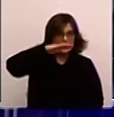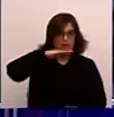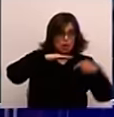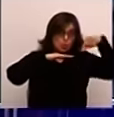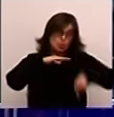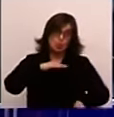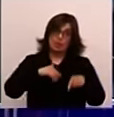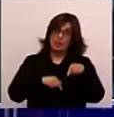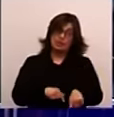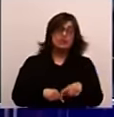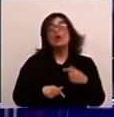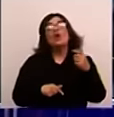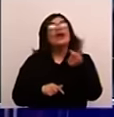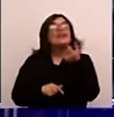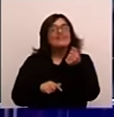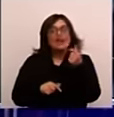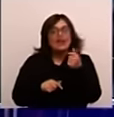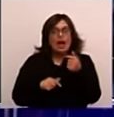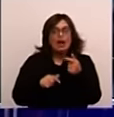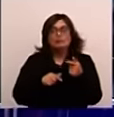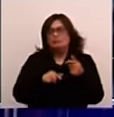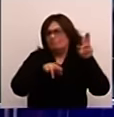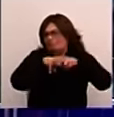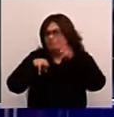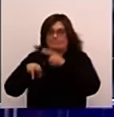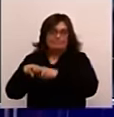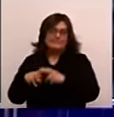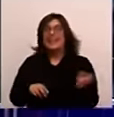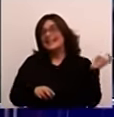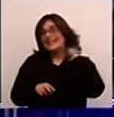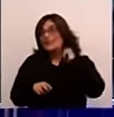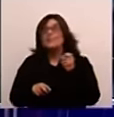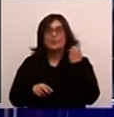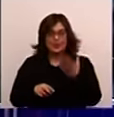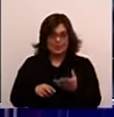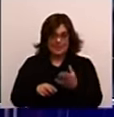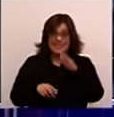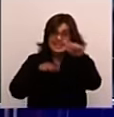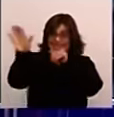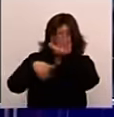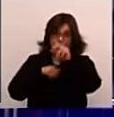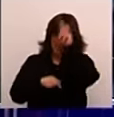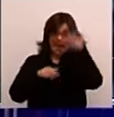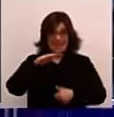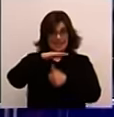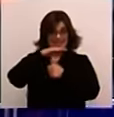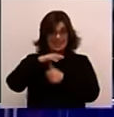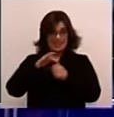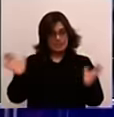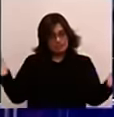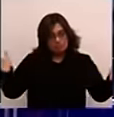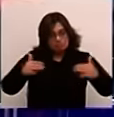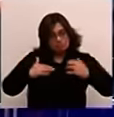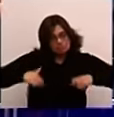de alguna forma, lo que Rivera lleva adelante, sí, fue una traición, obviamente, porque cita a los principales caciques con su familia a una comida,